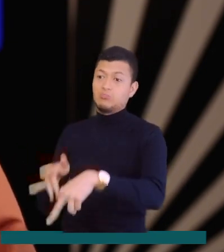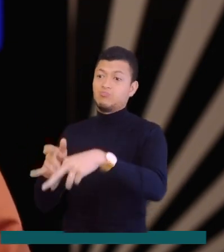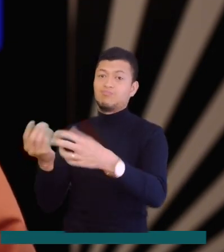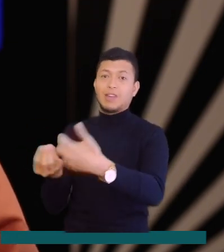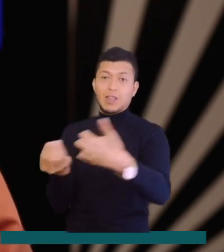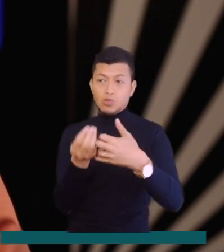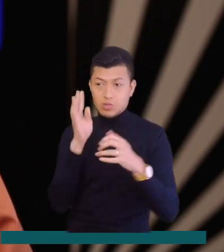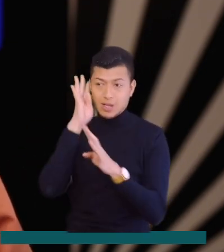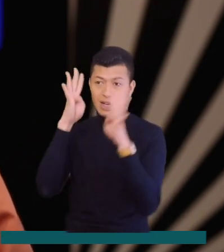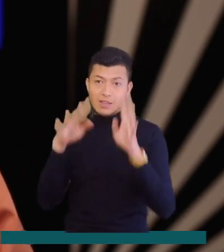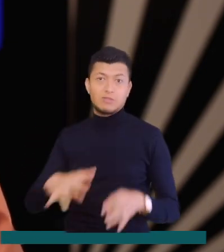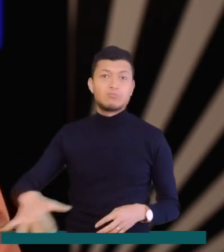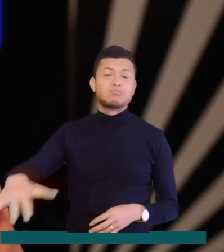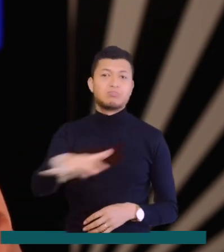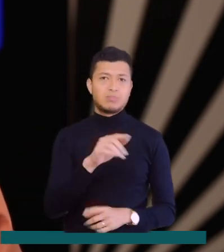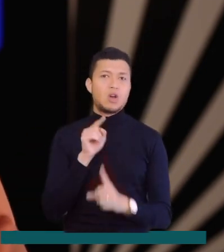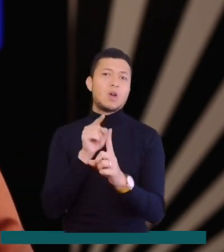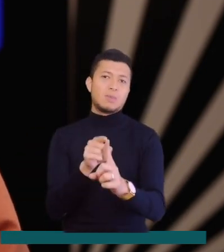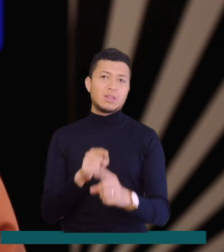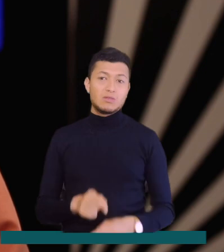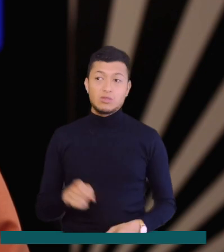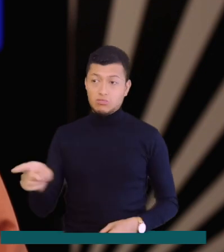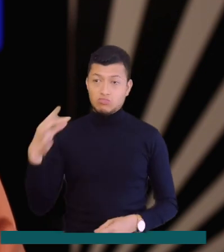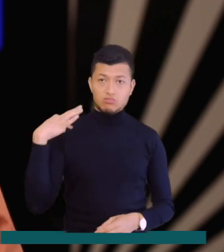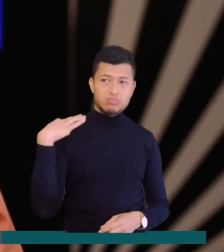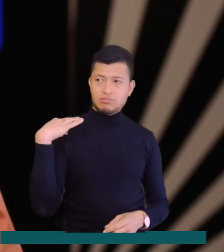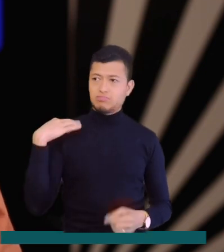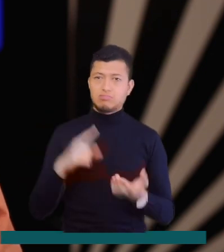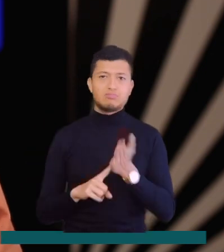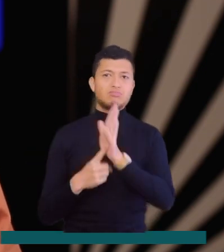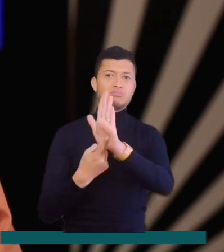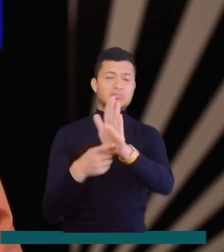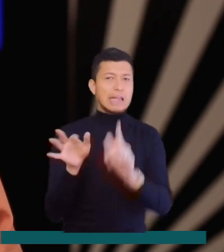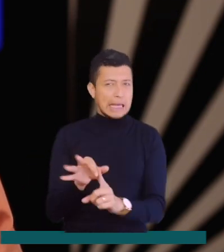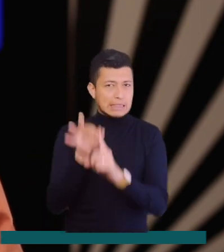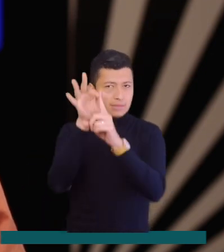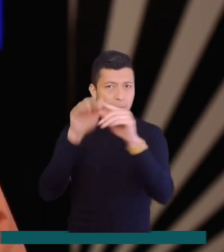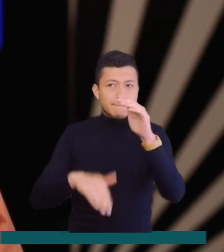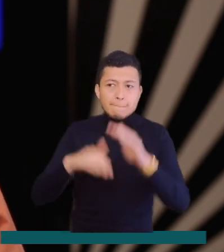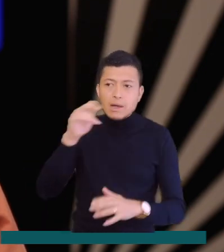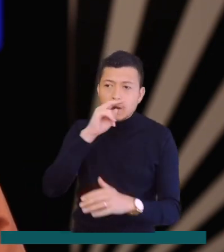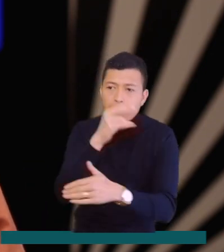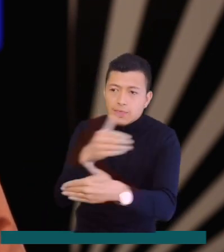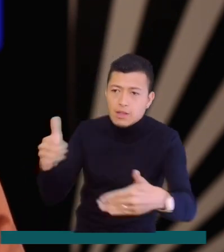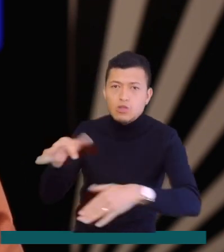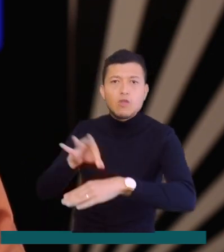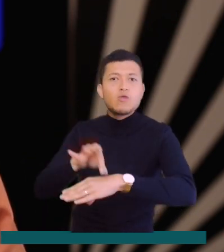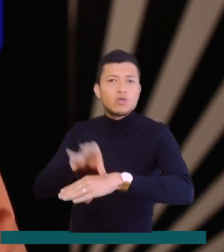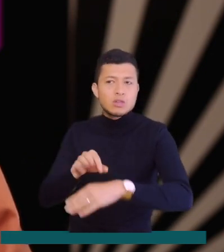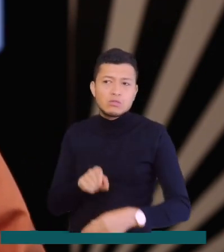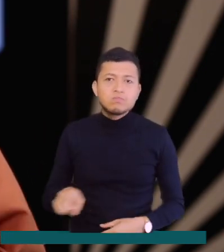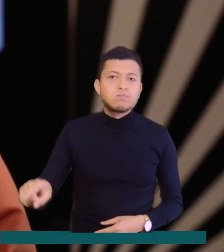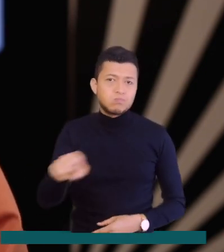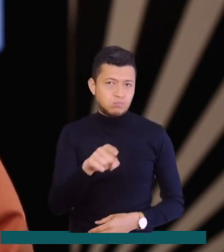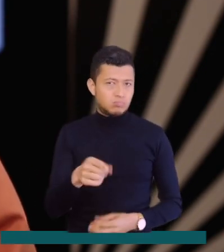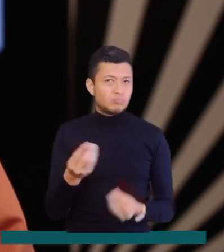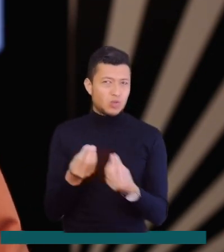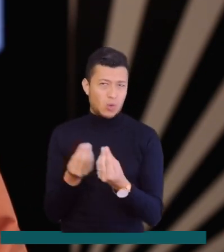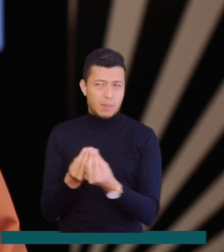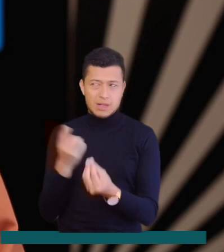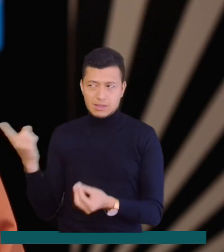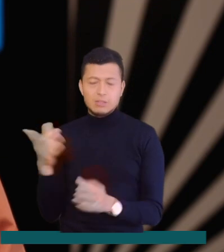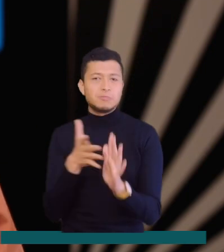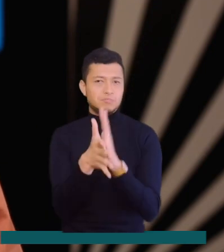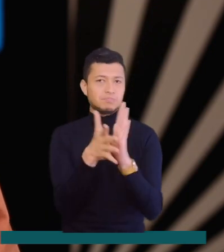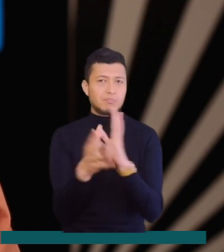trabajo de las industrias creativas de nuestro país. La pasarela contará con una contribución especial para los niños de la Fundación Fidesz. Nuestro compañero